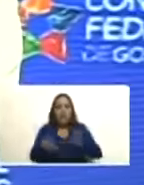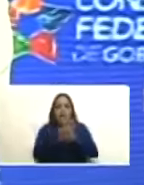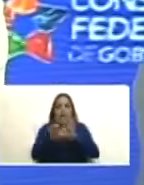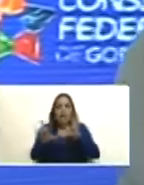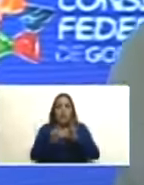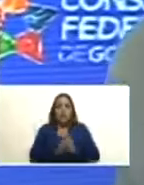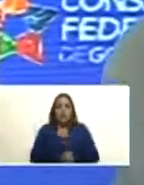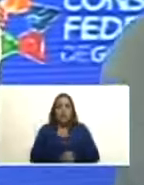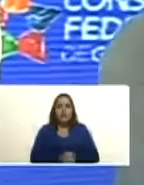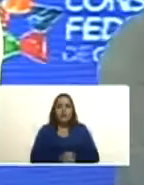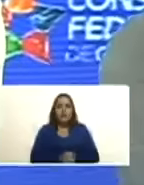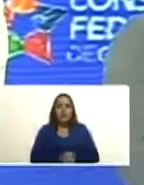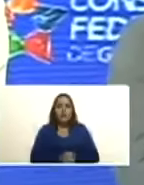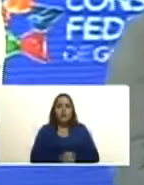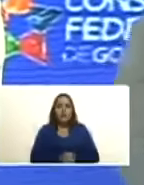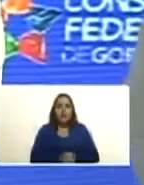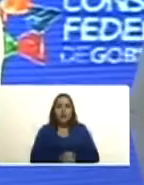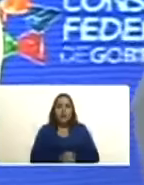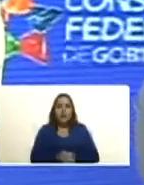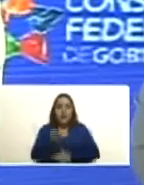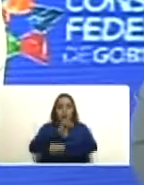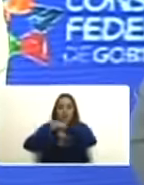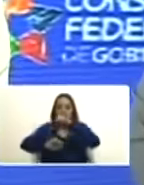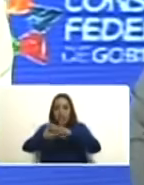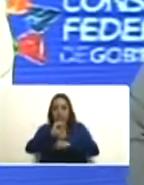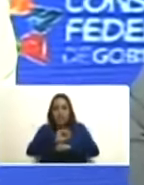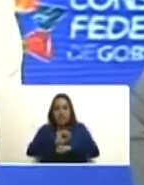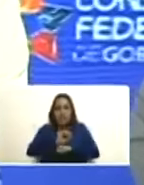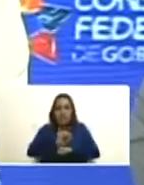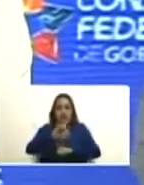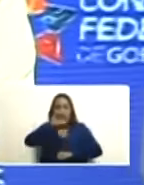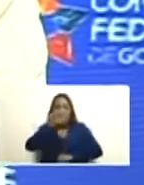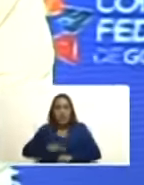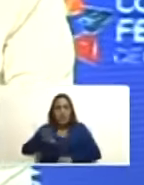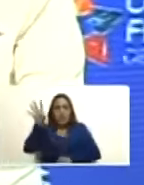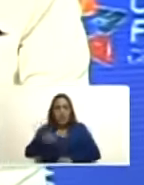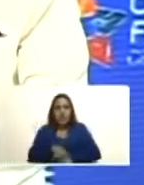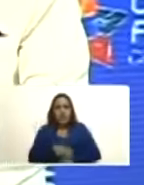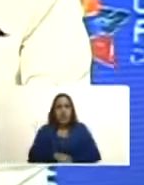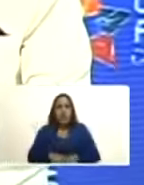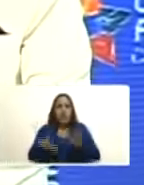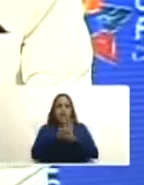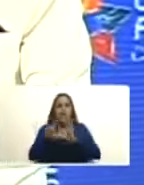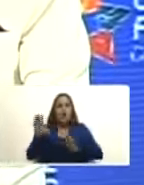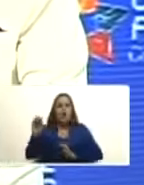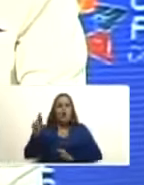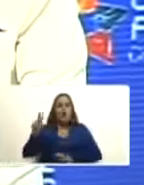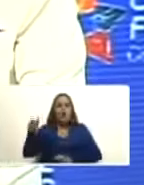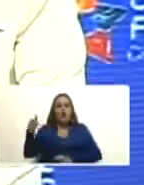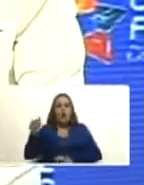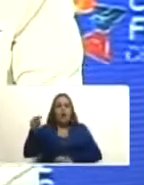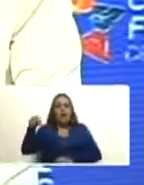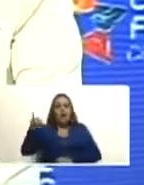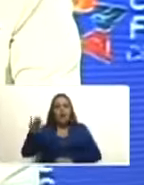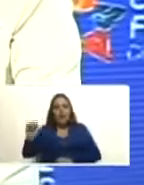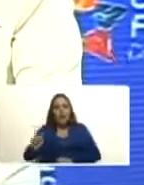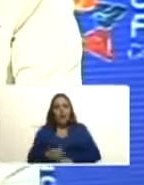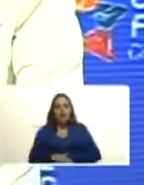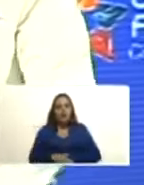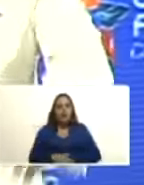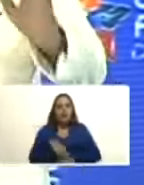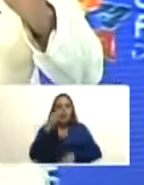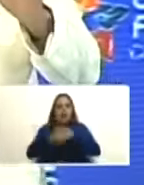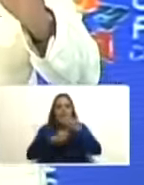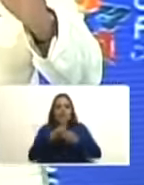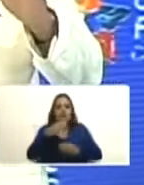orgánica por la defensa de la Guayana Ezequiva ley orgánica para regular la creación